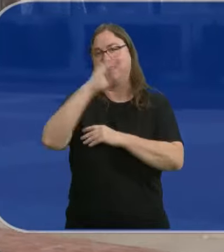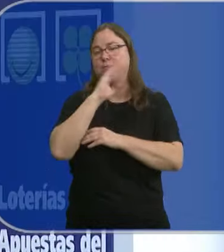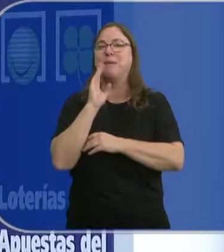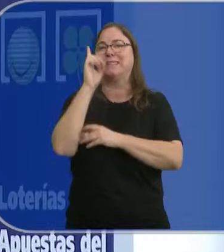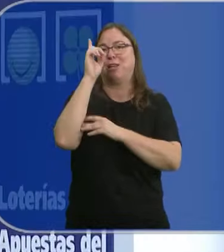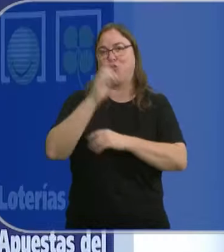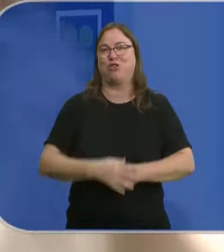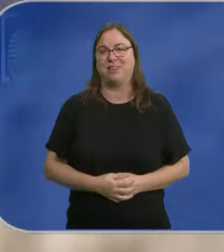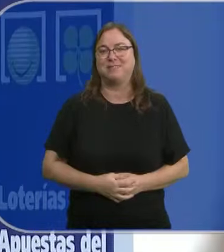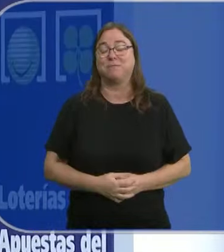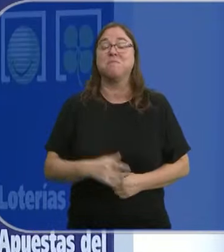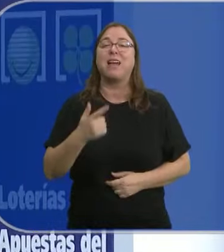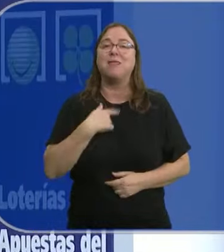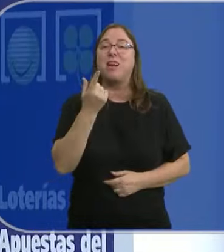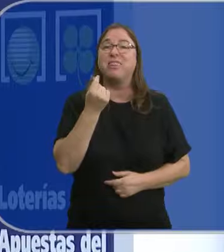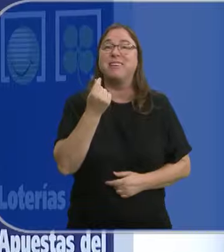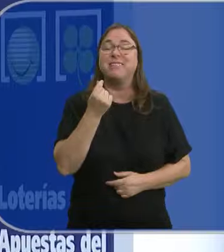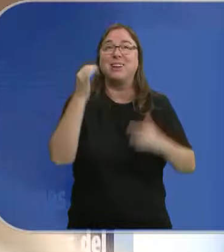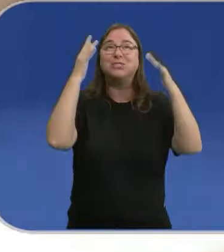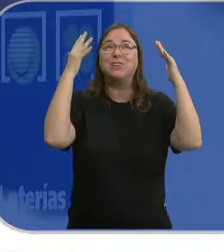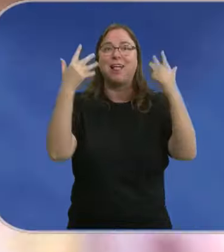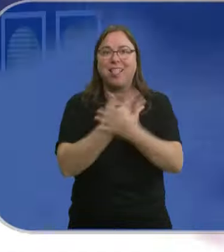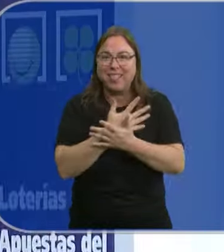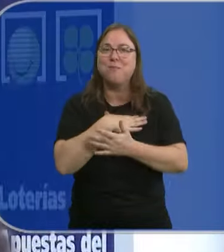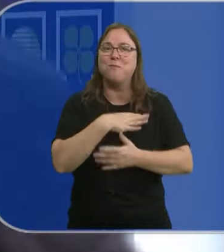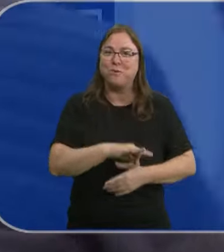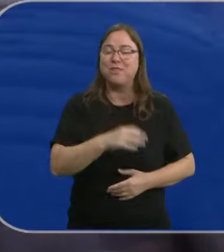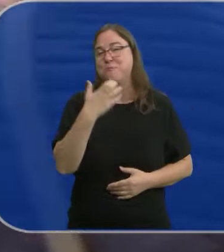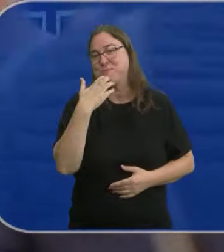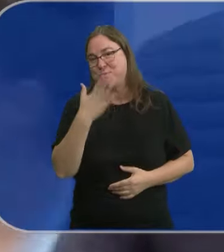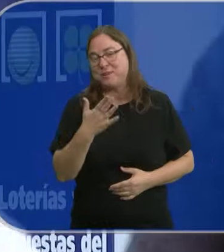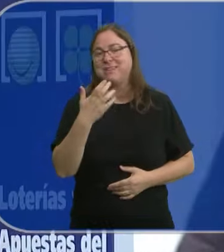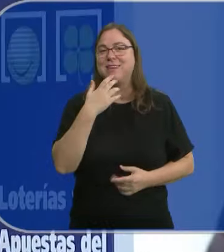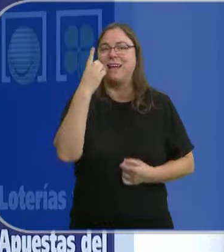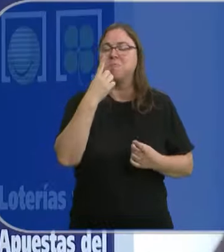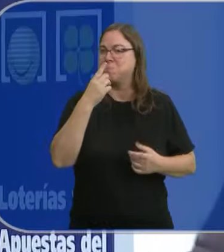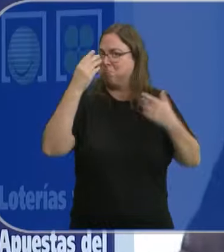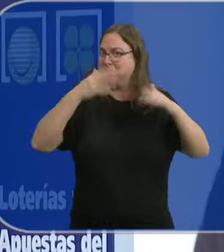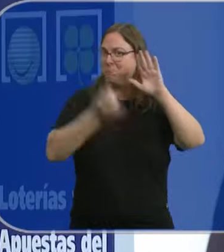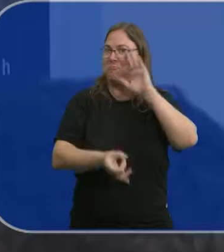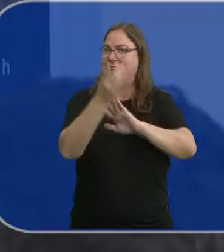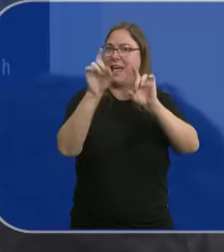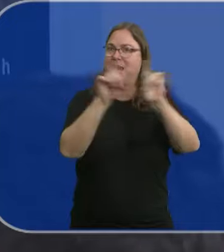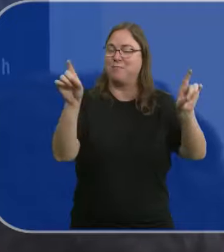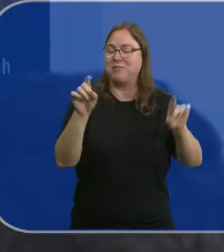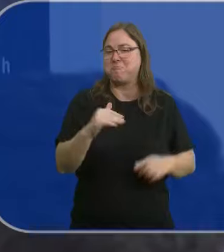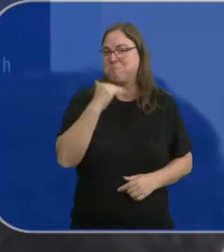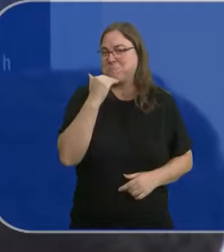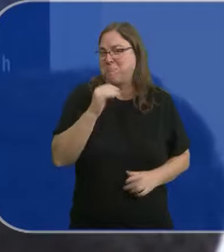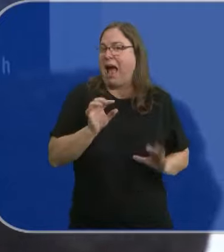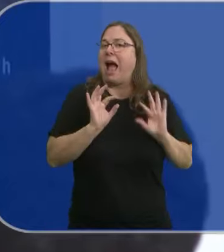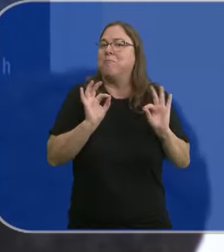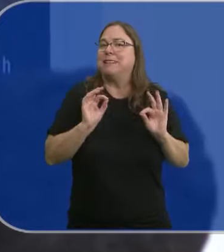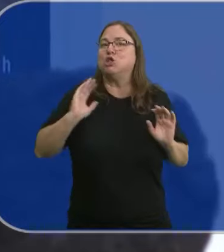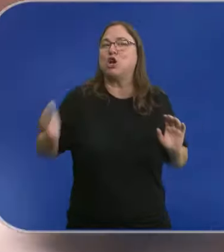en el norte de España. Con dinero hay sueños frustrados que parecen más realizables. Por eso hay quien se lanza a emprender o a darse un capricho en su